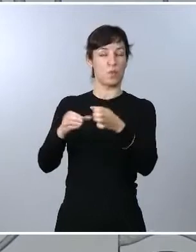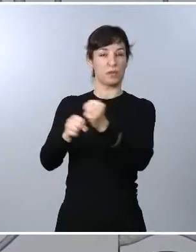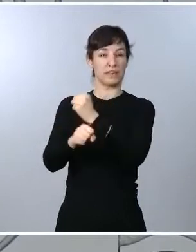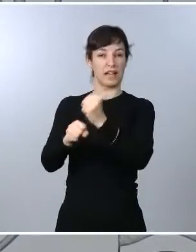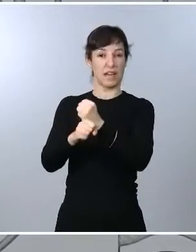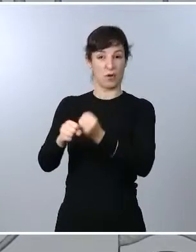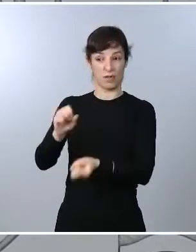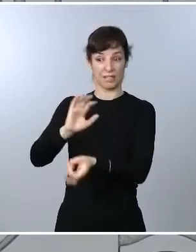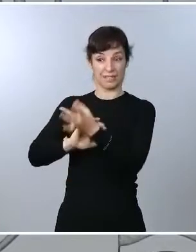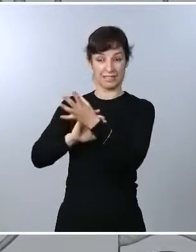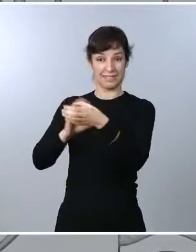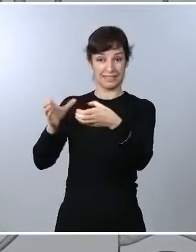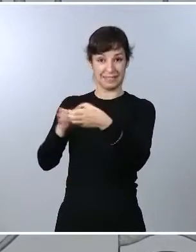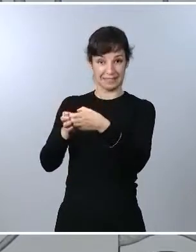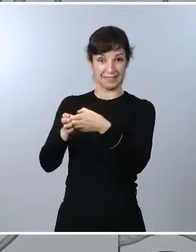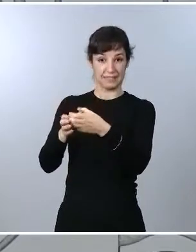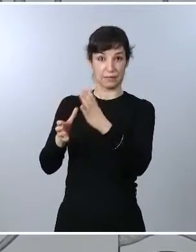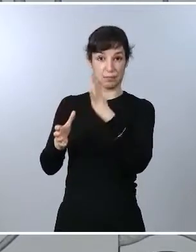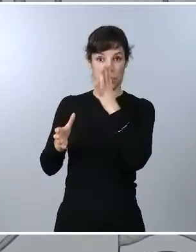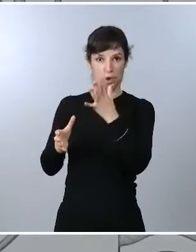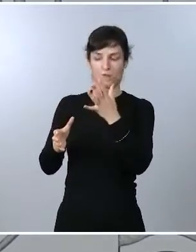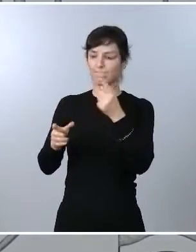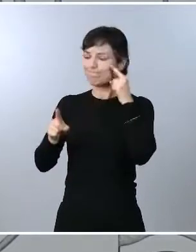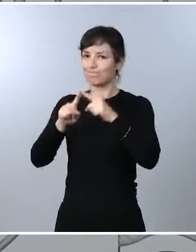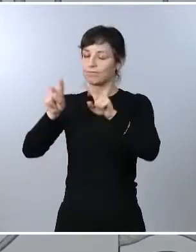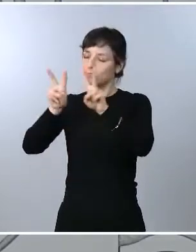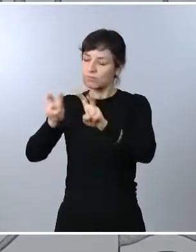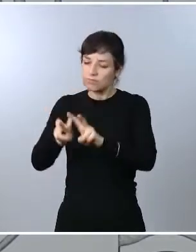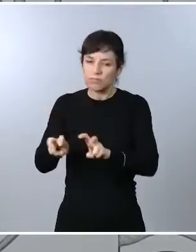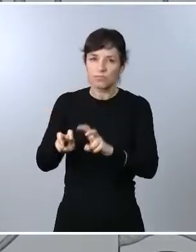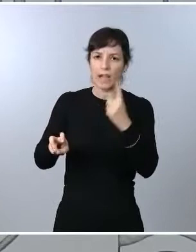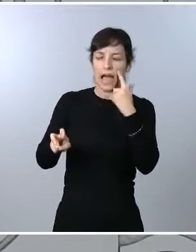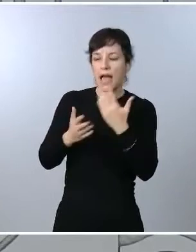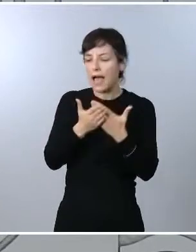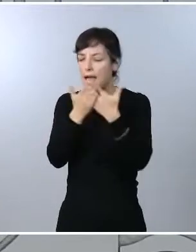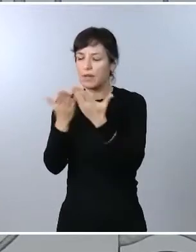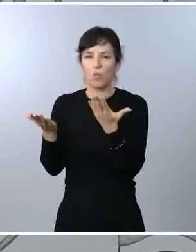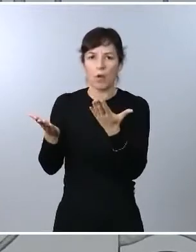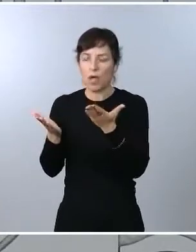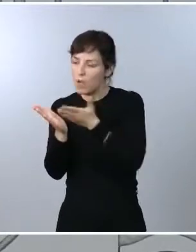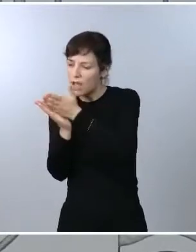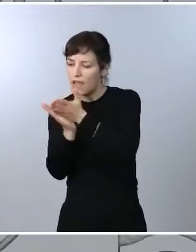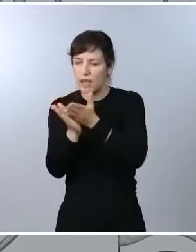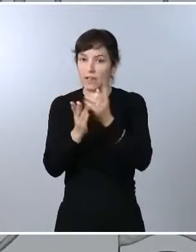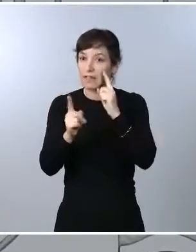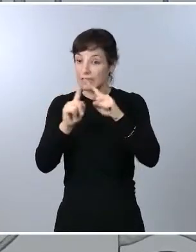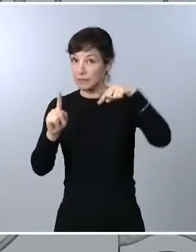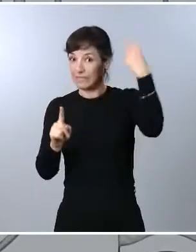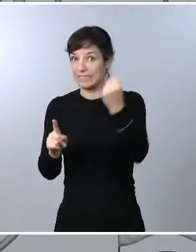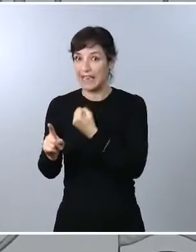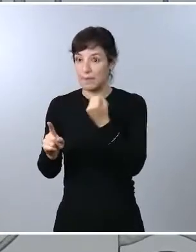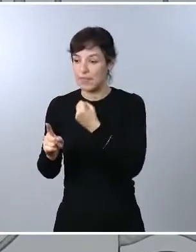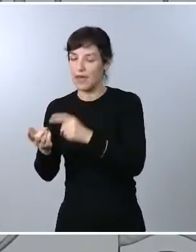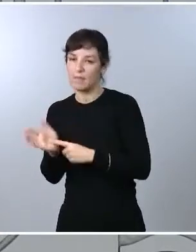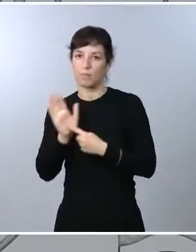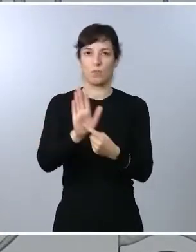al efecto de estudiar las actuaciones pertinentes cara a la próxima Navidad, lo que se ha venido a